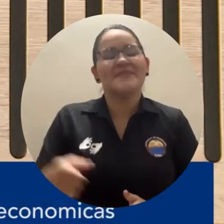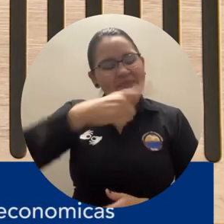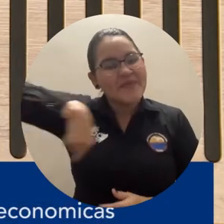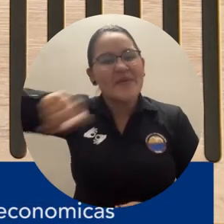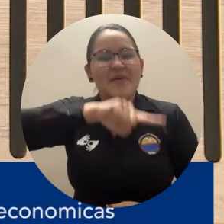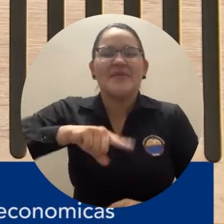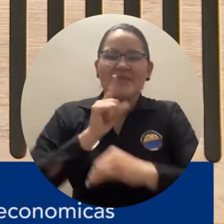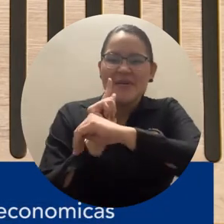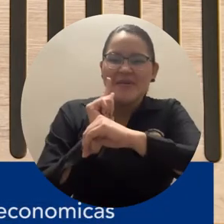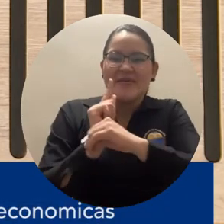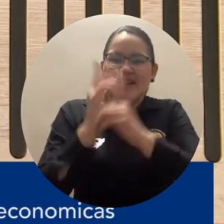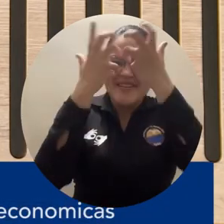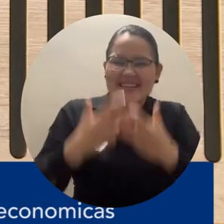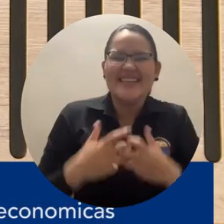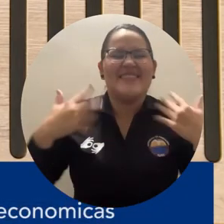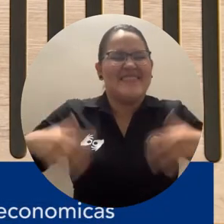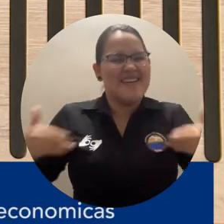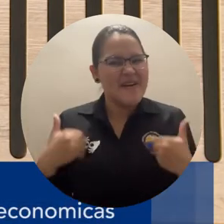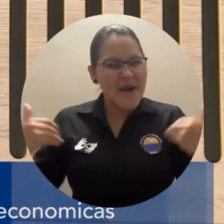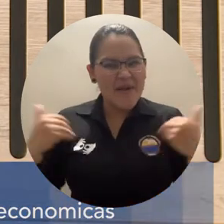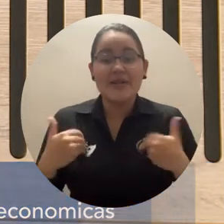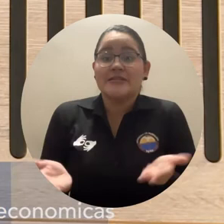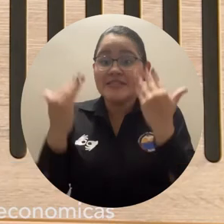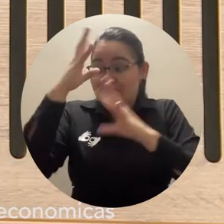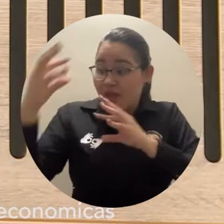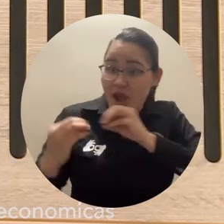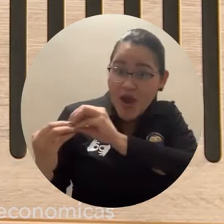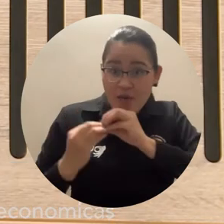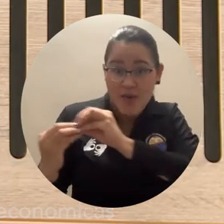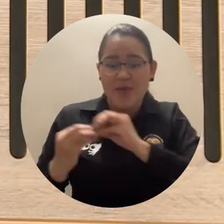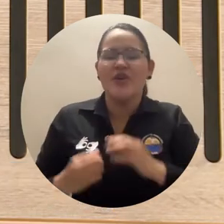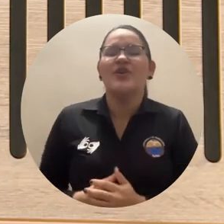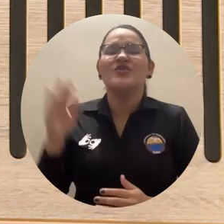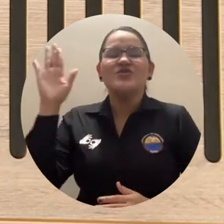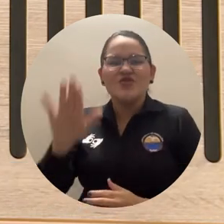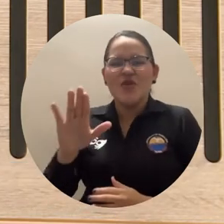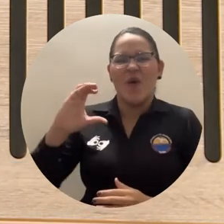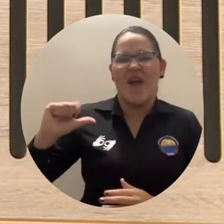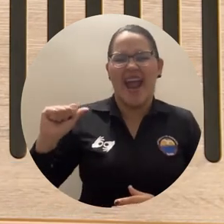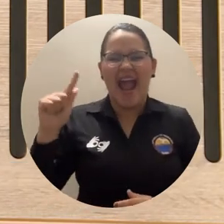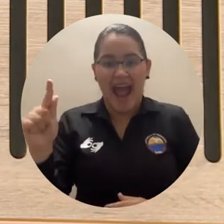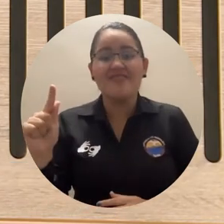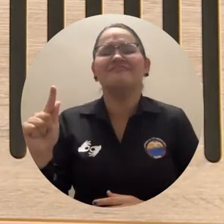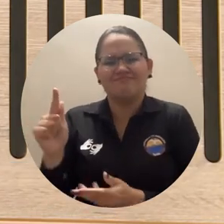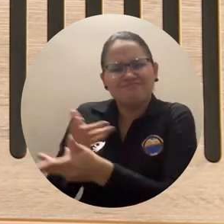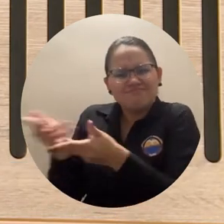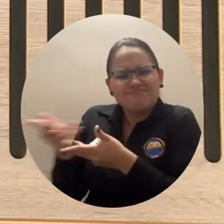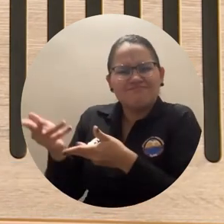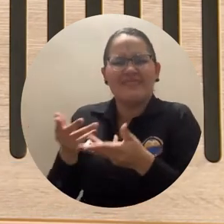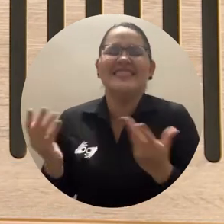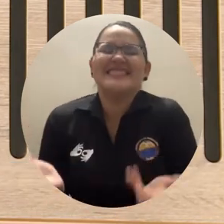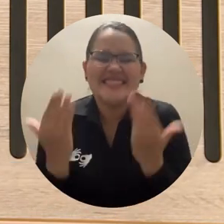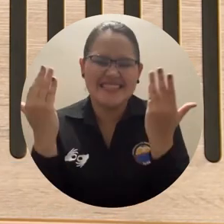economía, es vital el acuerdo de cooperación que presentamos hoy con la Corporación Andina Fomento CAF, en una alianza interinstitucional